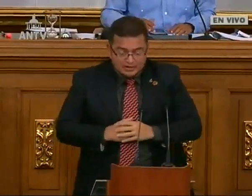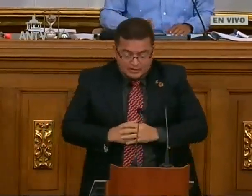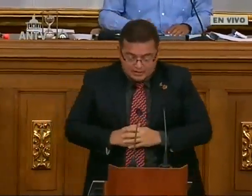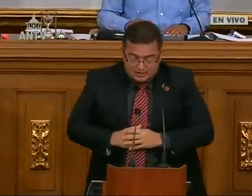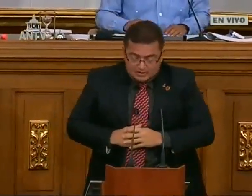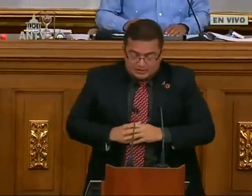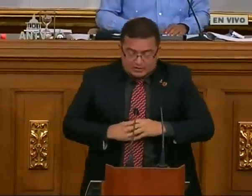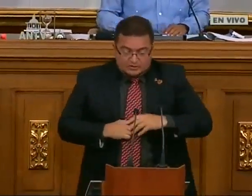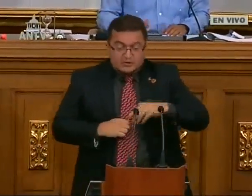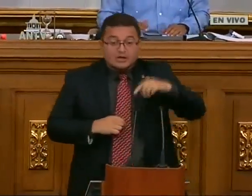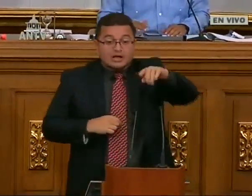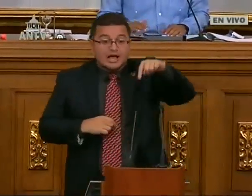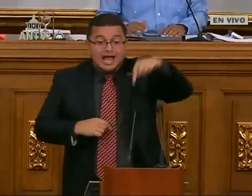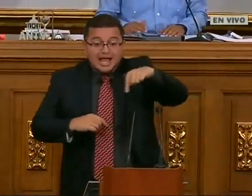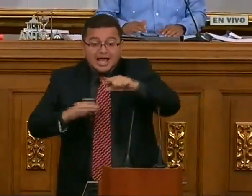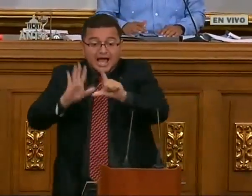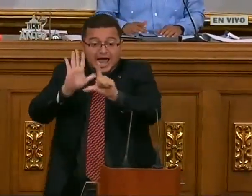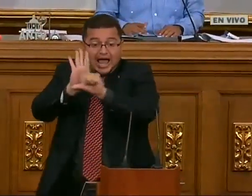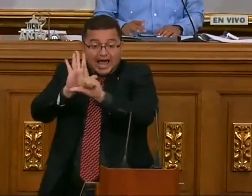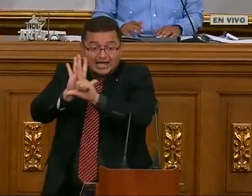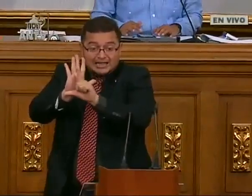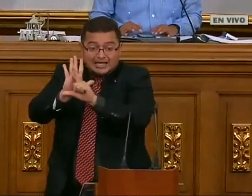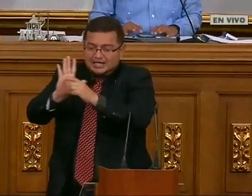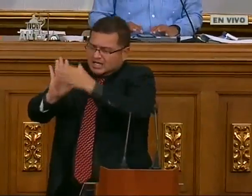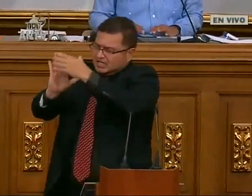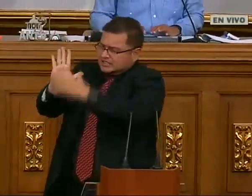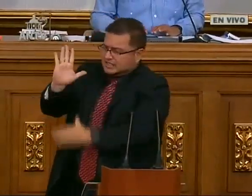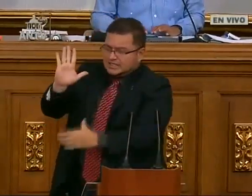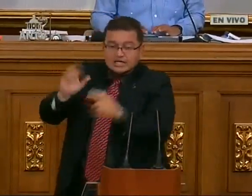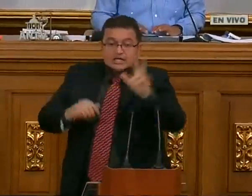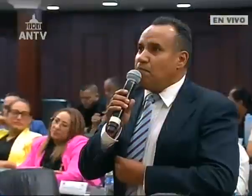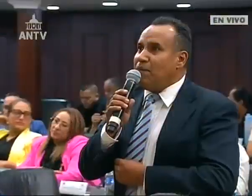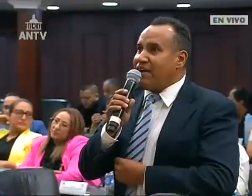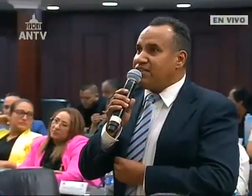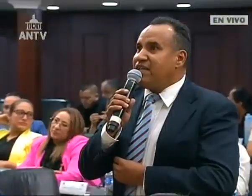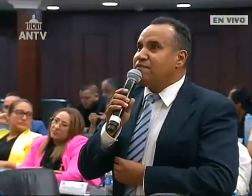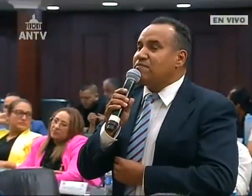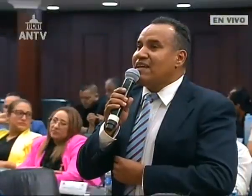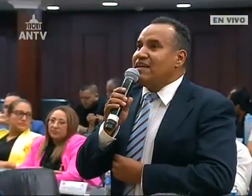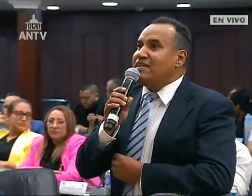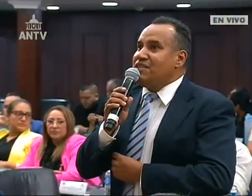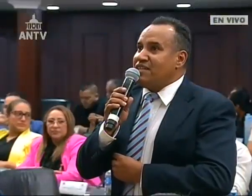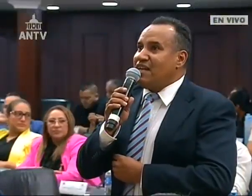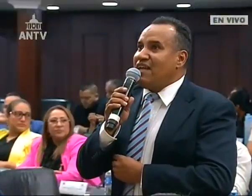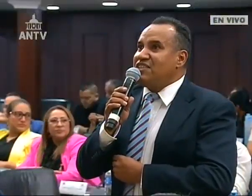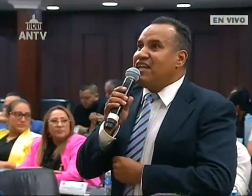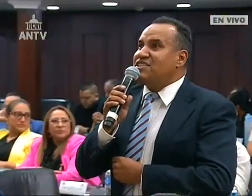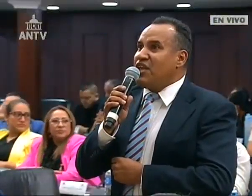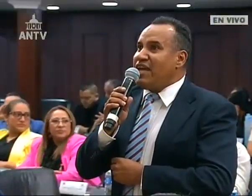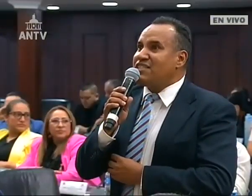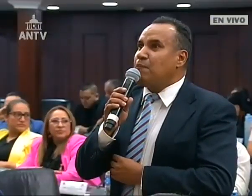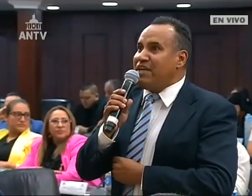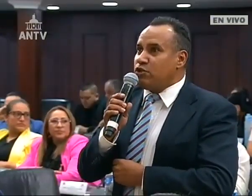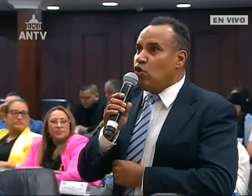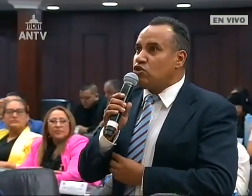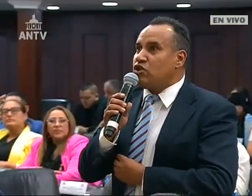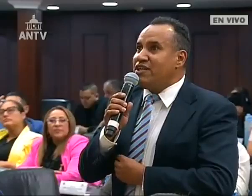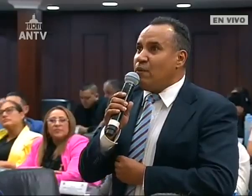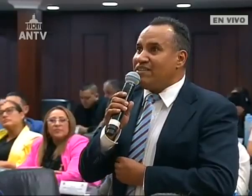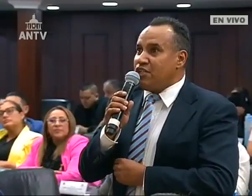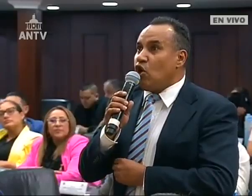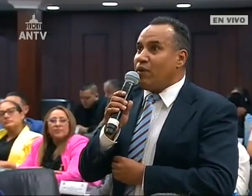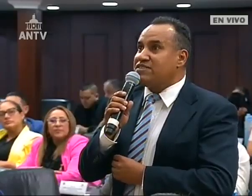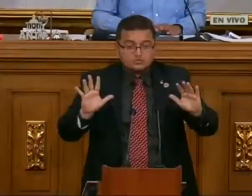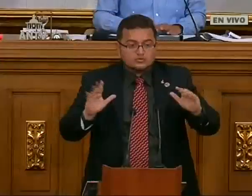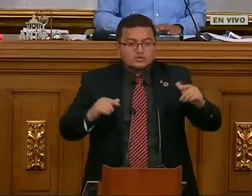Porque Esto Es una Necesidad Aquí Parte De esta Ley Tiene Tres Capítulos